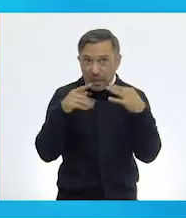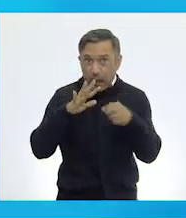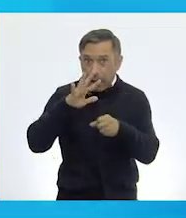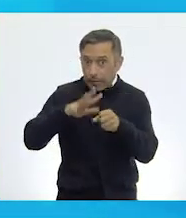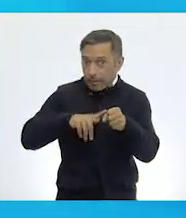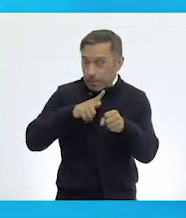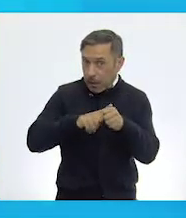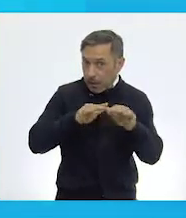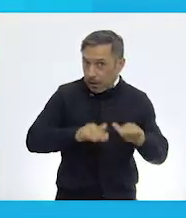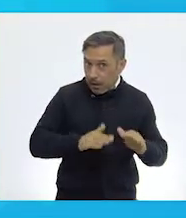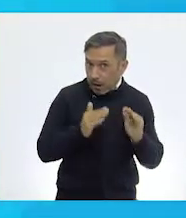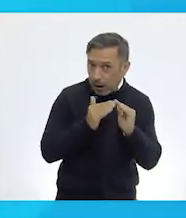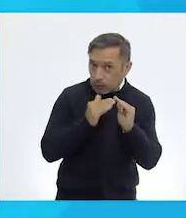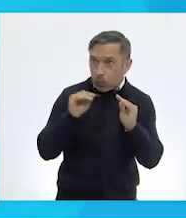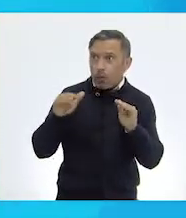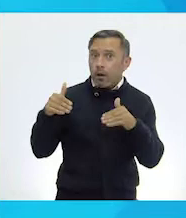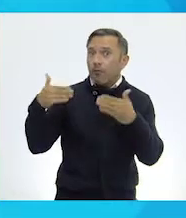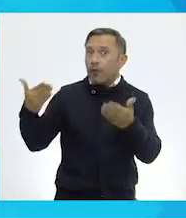silvestre?